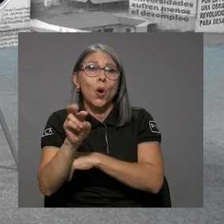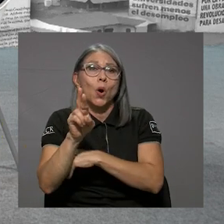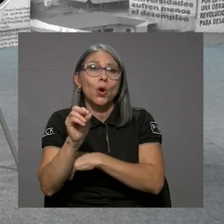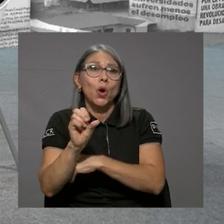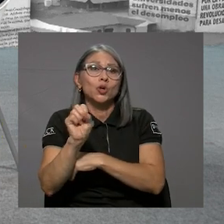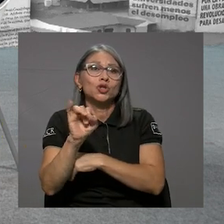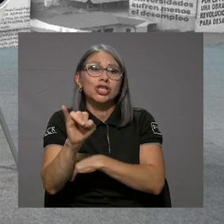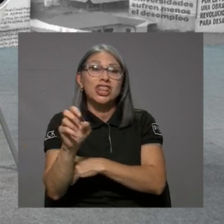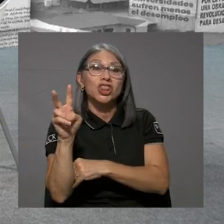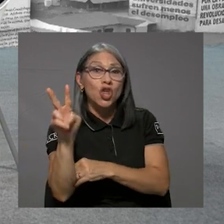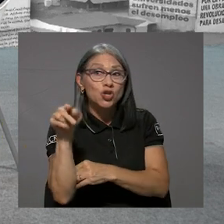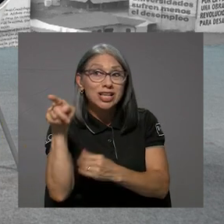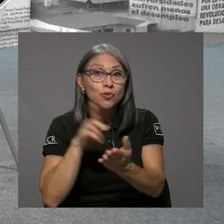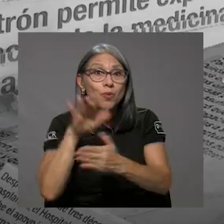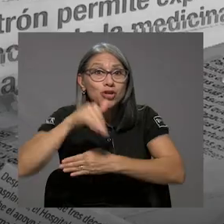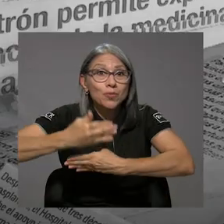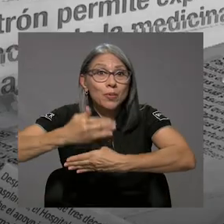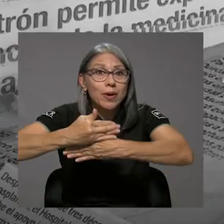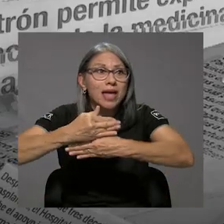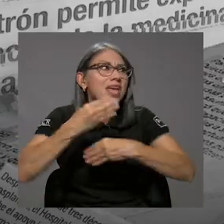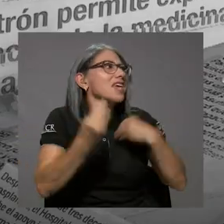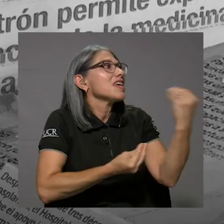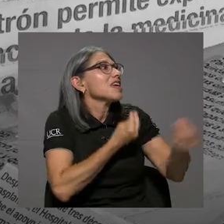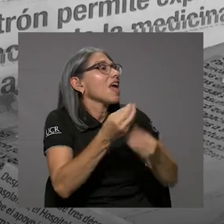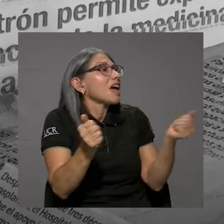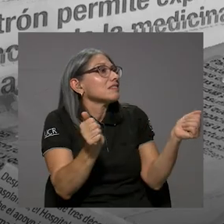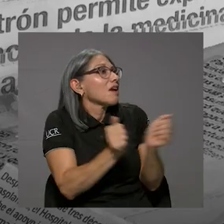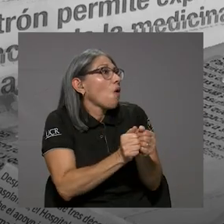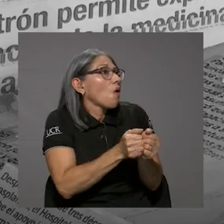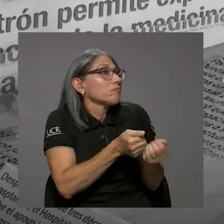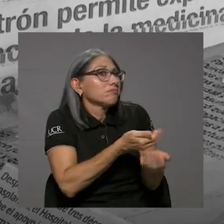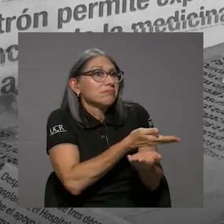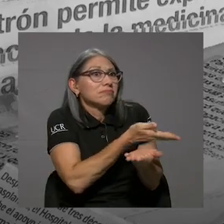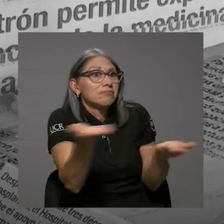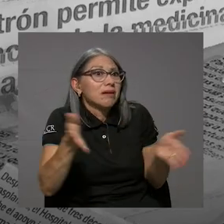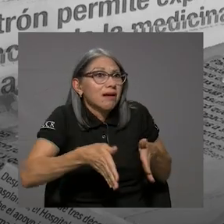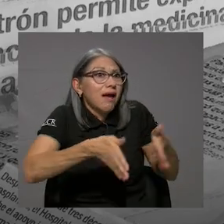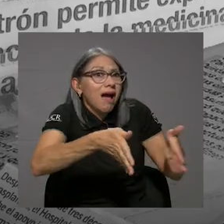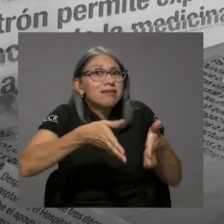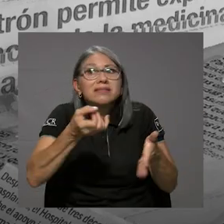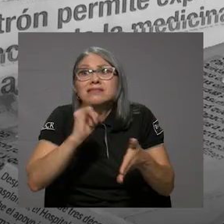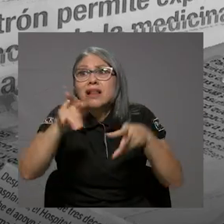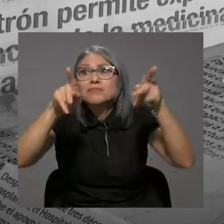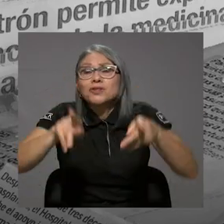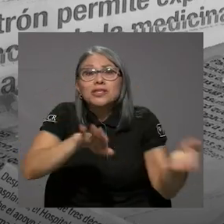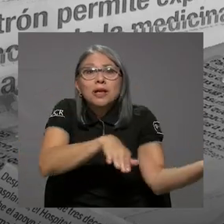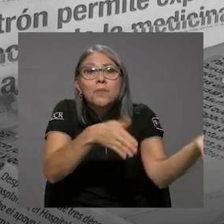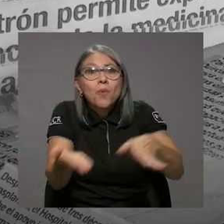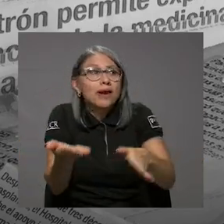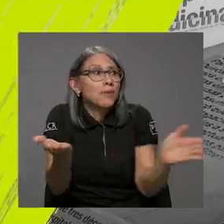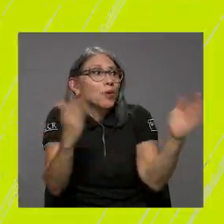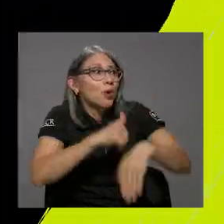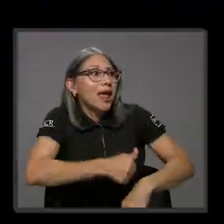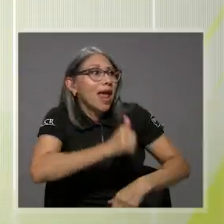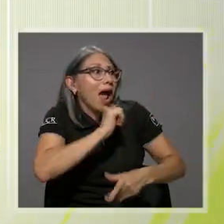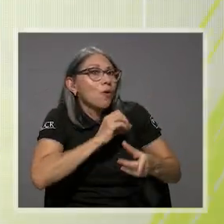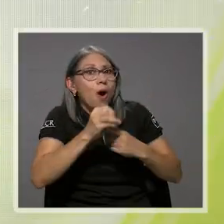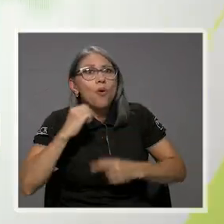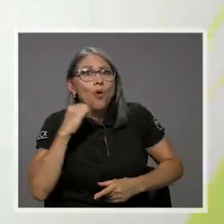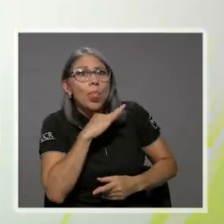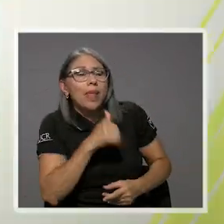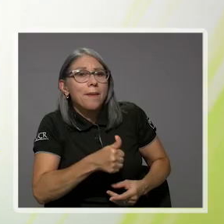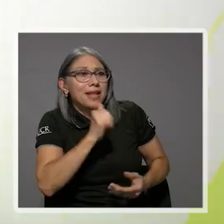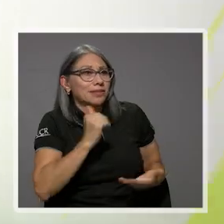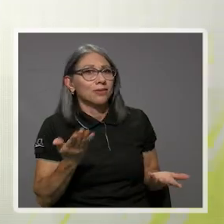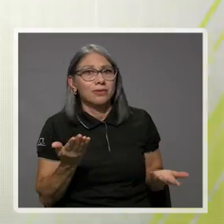qué hace usted con la infraestructura si no va a tener ciudadanos porque se mueren de falta de agua y de contaminación? Porque no vas a tener, o vas a tener que la gente